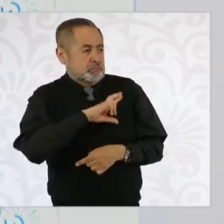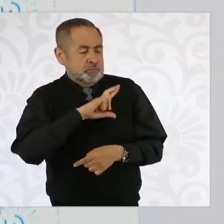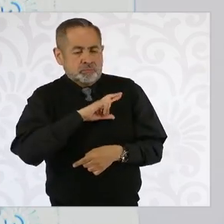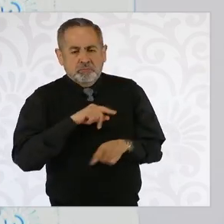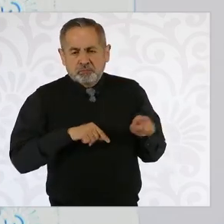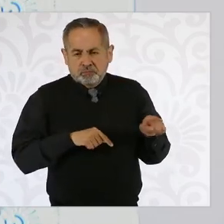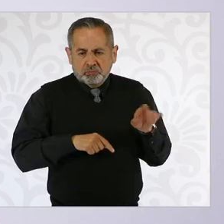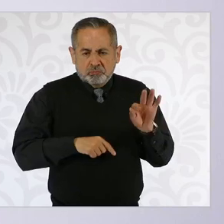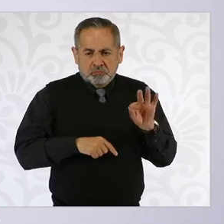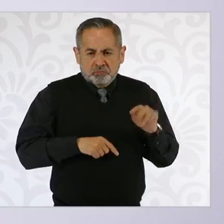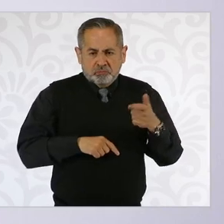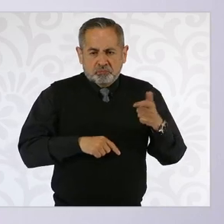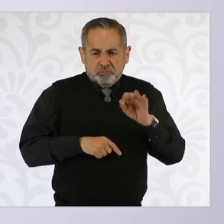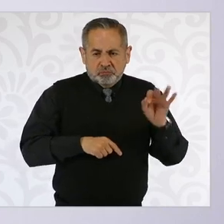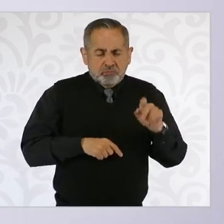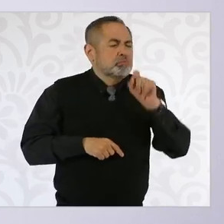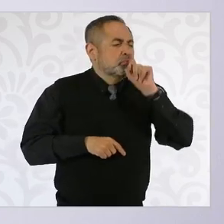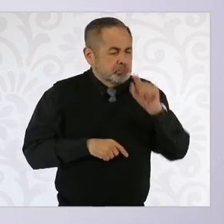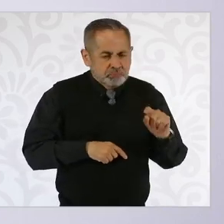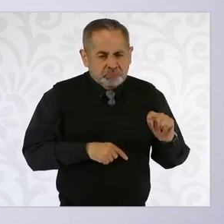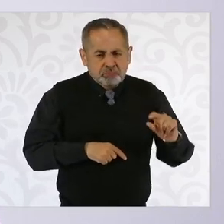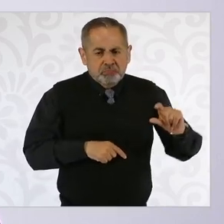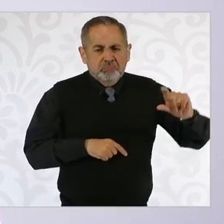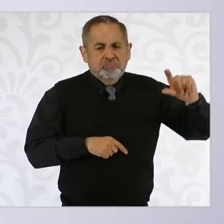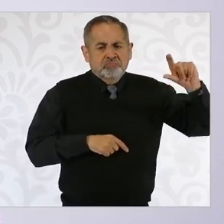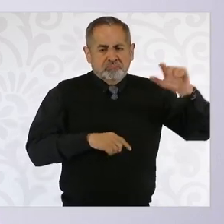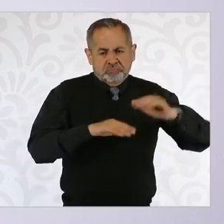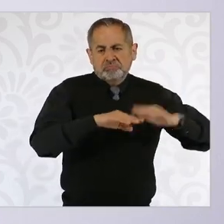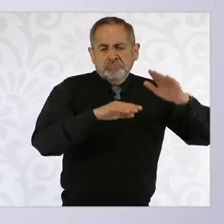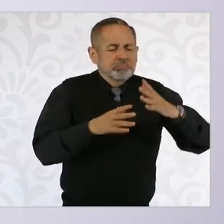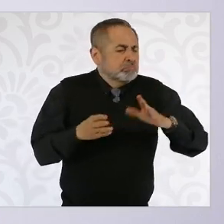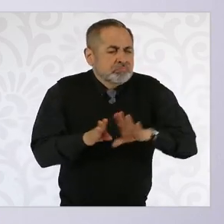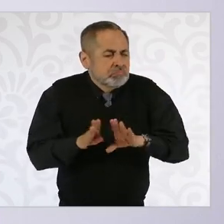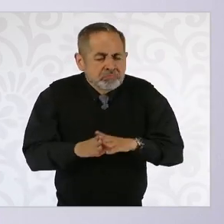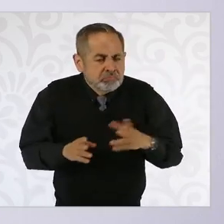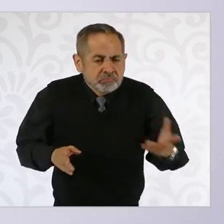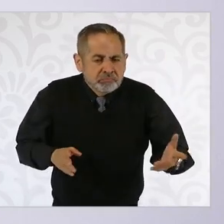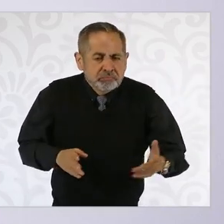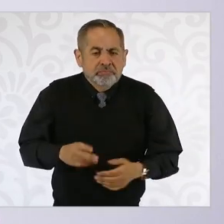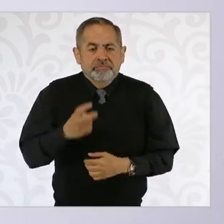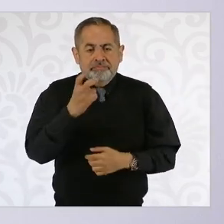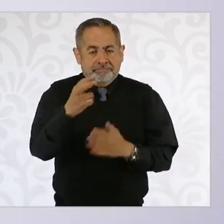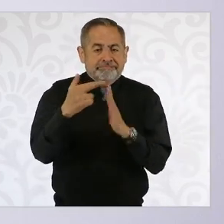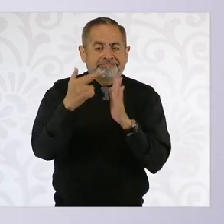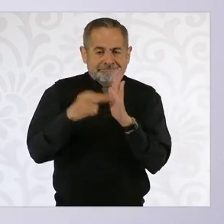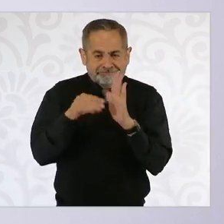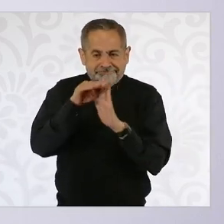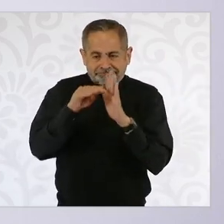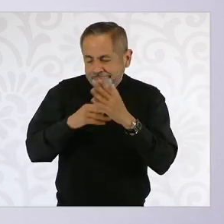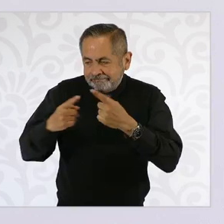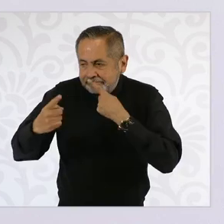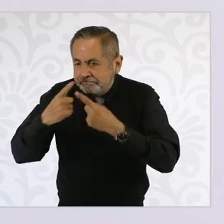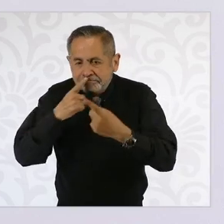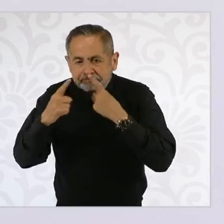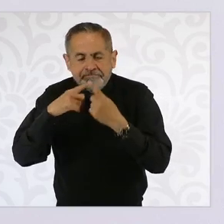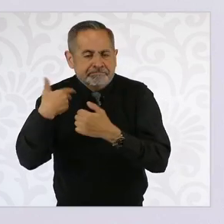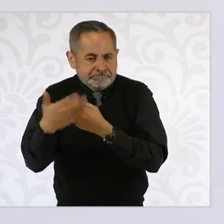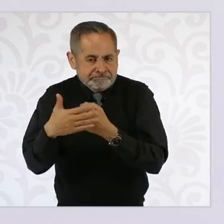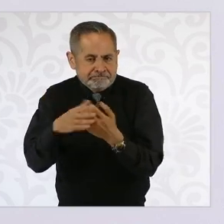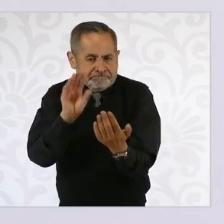pues también va a crecer. ¿Cómo va a crecer? Esas son las reglas que estamos determinando.